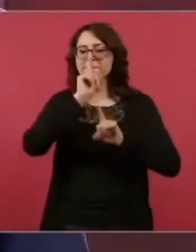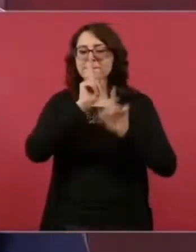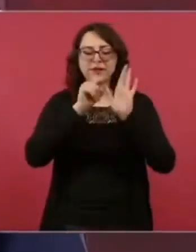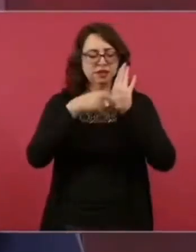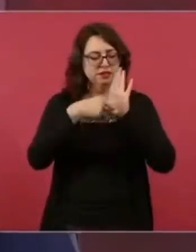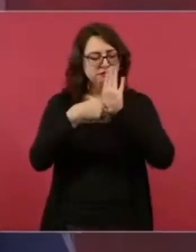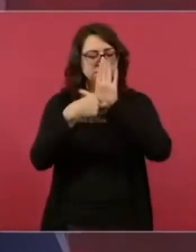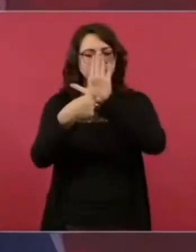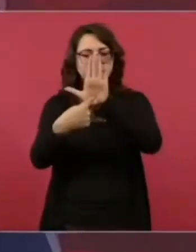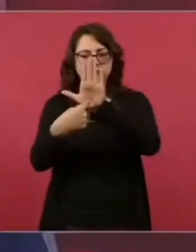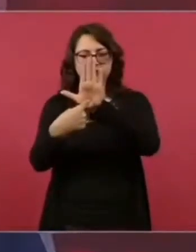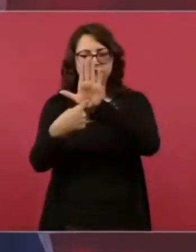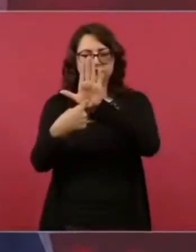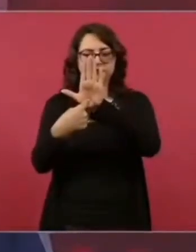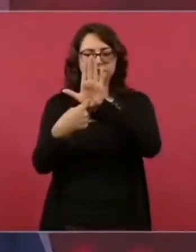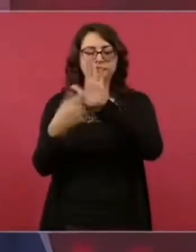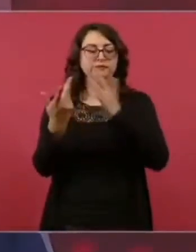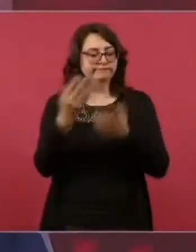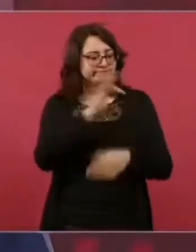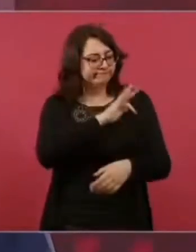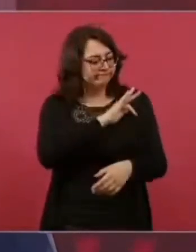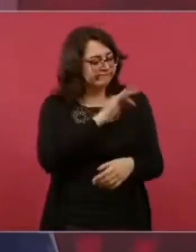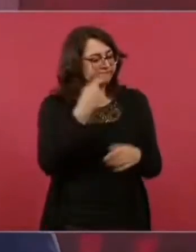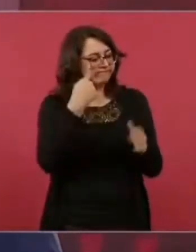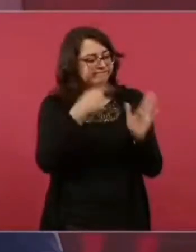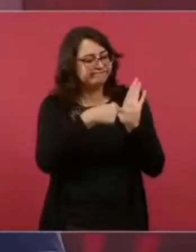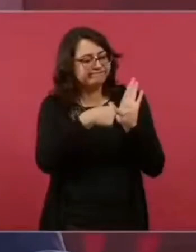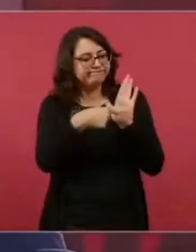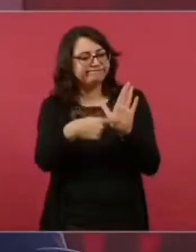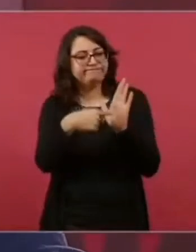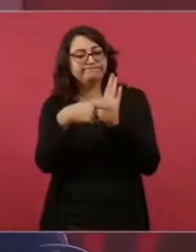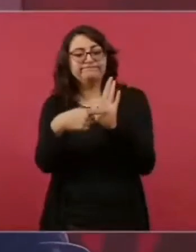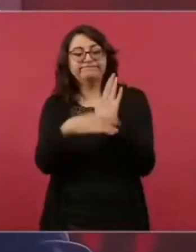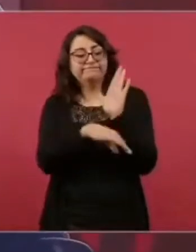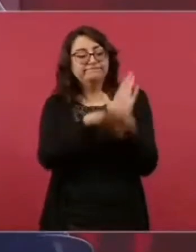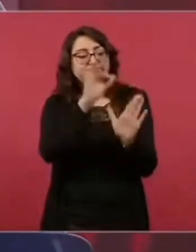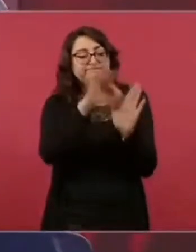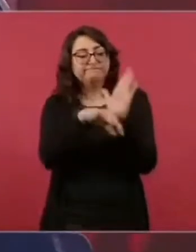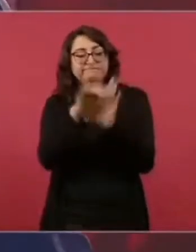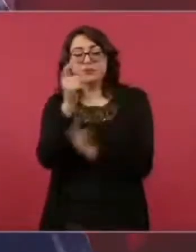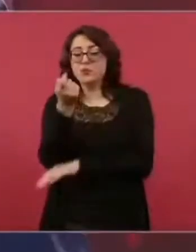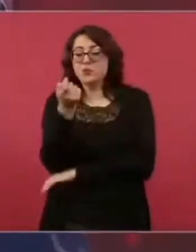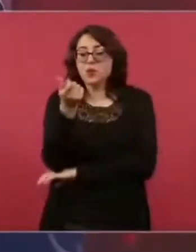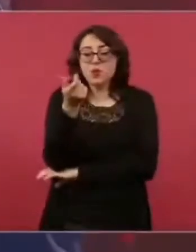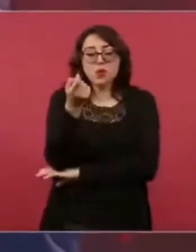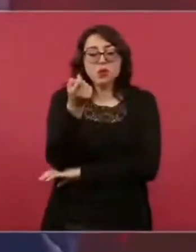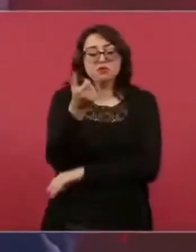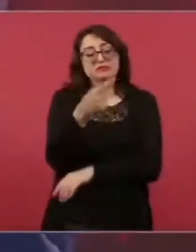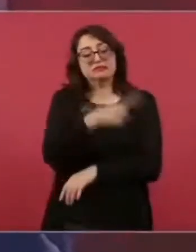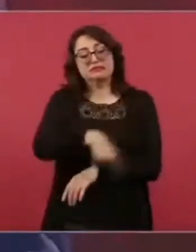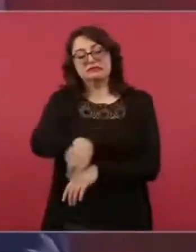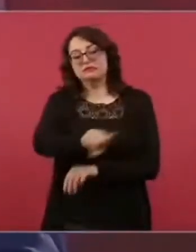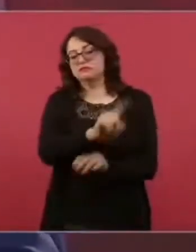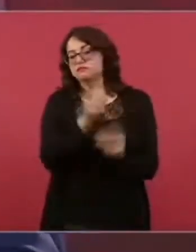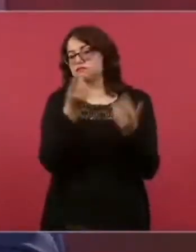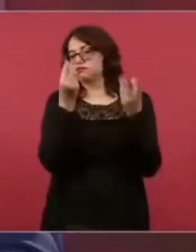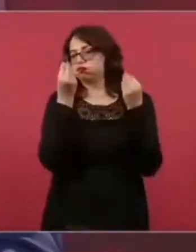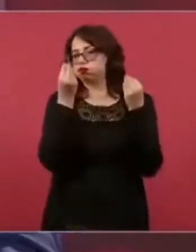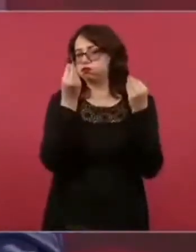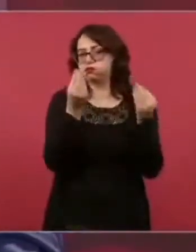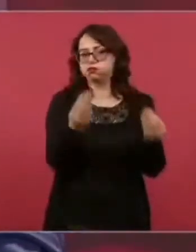granito, un pedacito, muy chiquito, ¿no? Una muestra